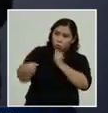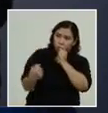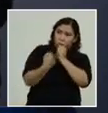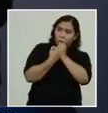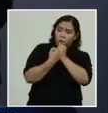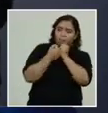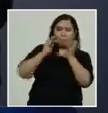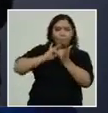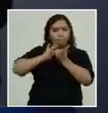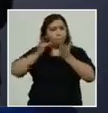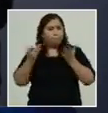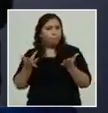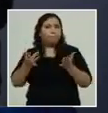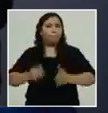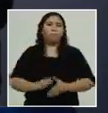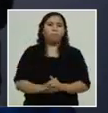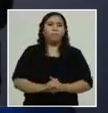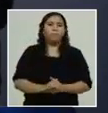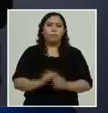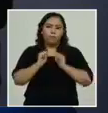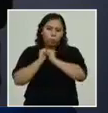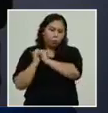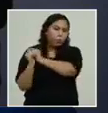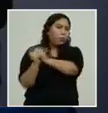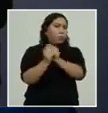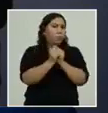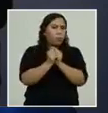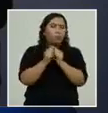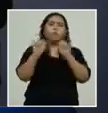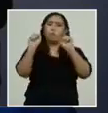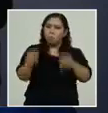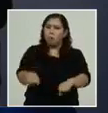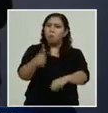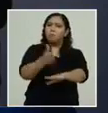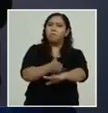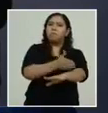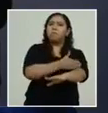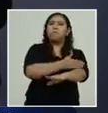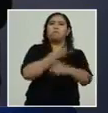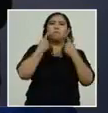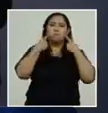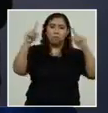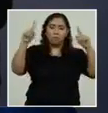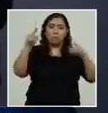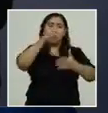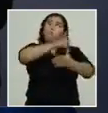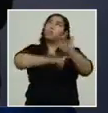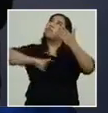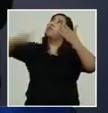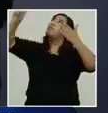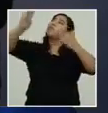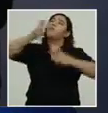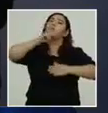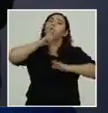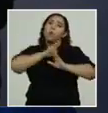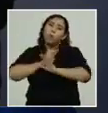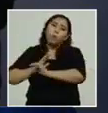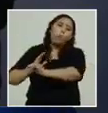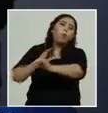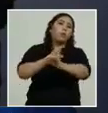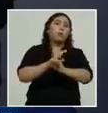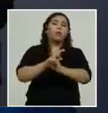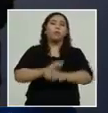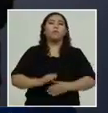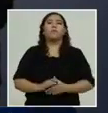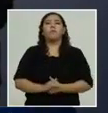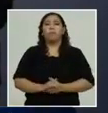Esta es una muestra más que juntos podemos lograr las cosas. Dios proteja a Honduras y sigamos sumándonos